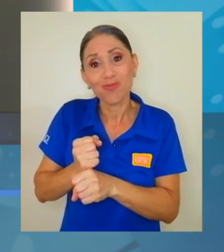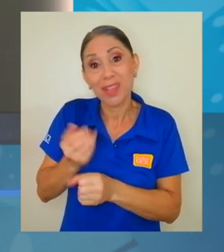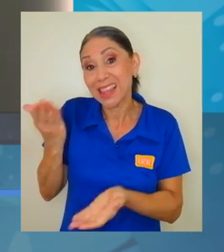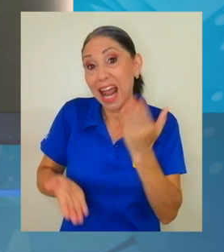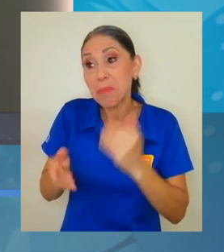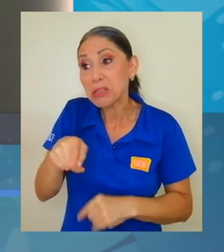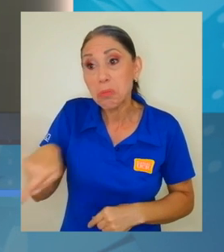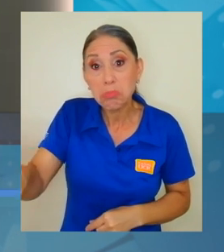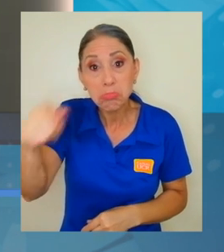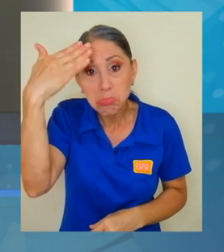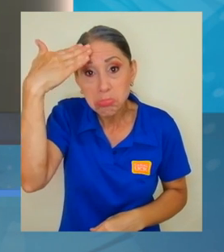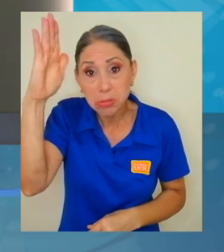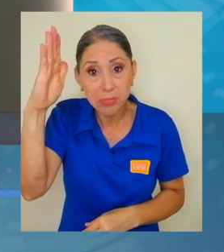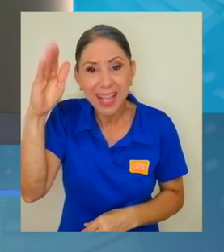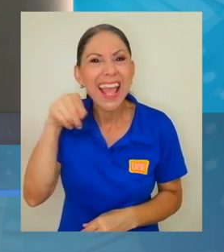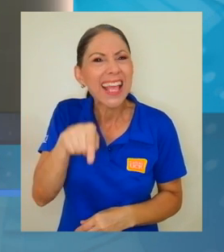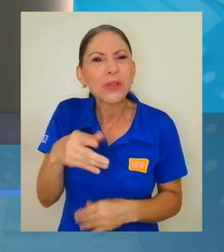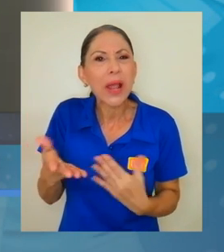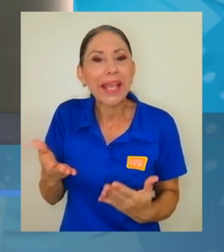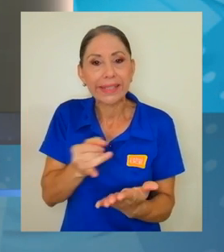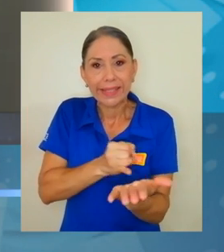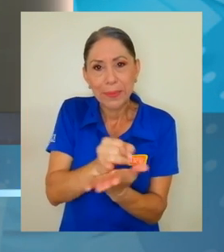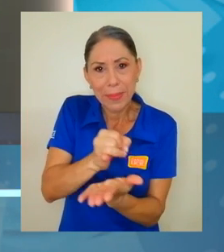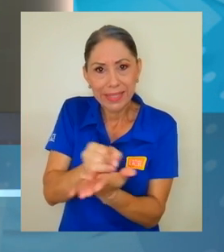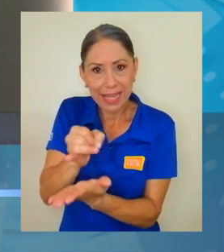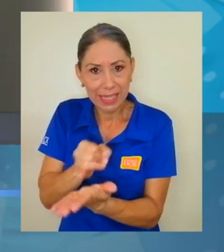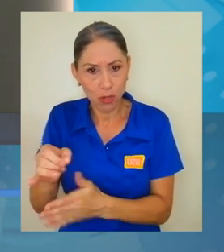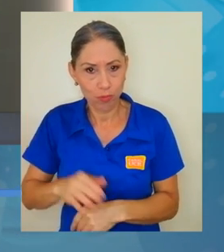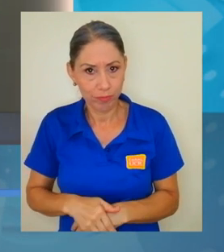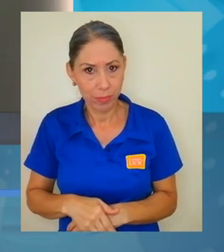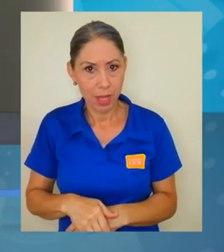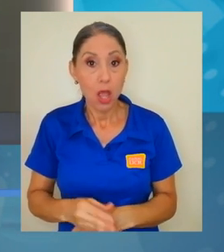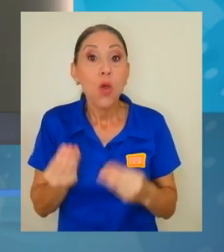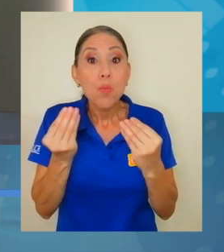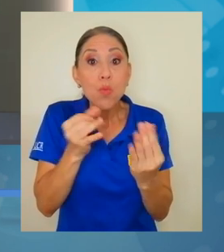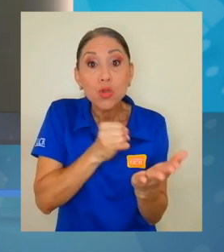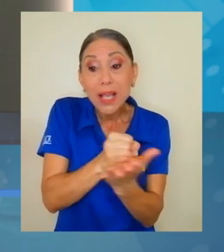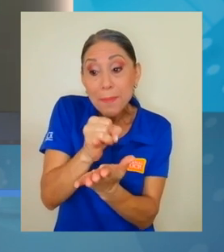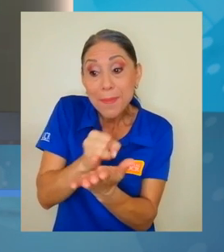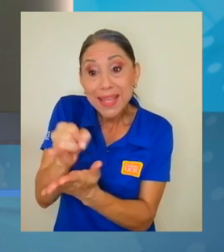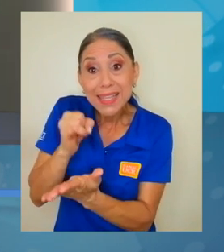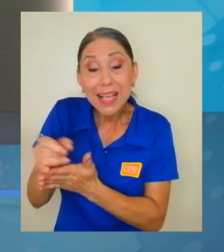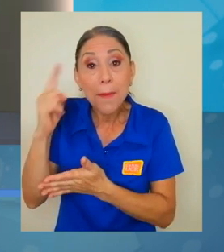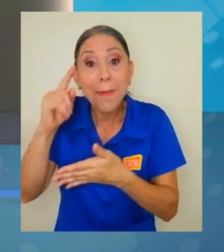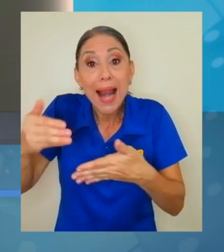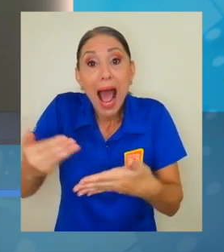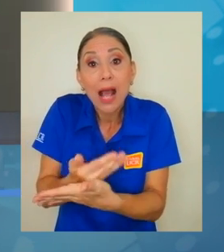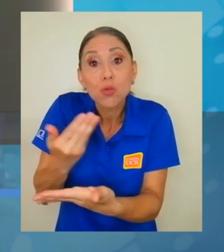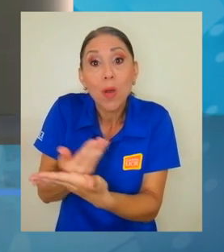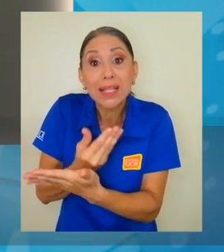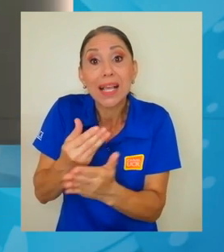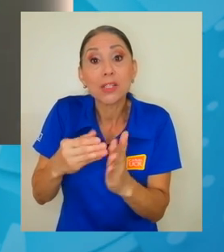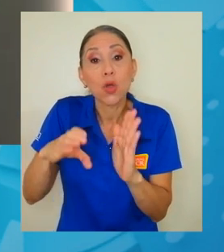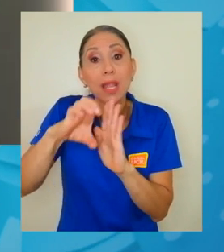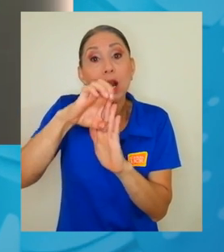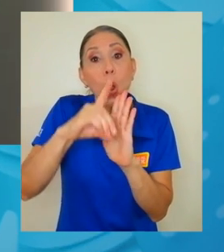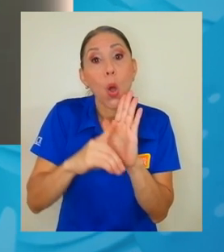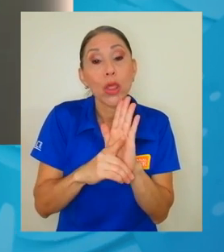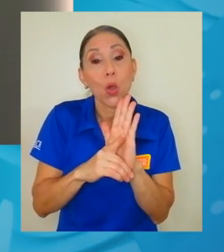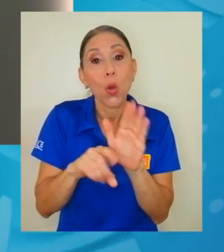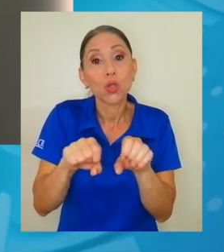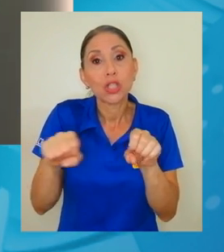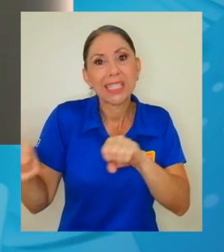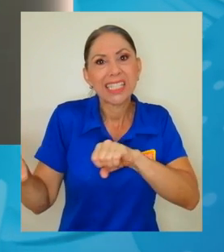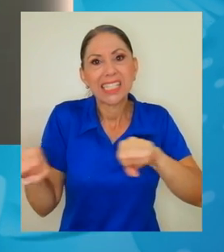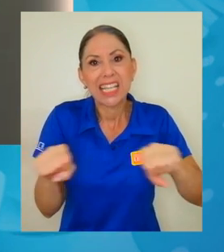la investigación. Por ejemplo, mucha de la investigación que se hace para la actualización del código sísmico se